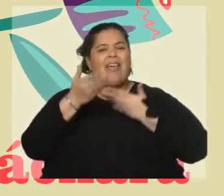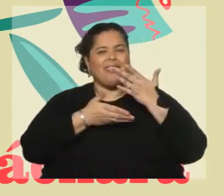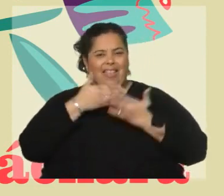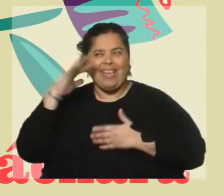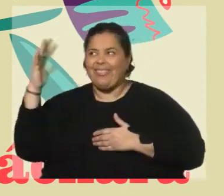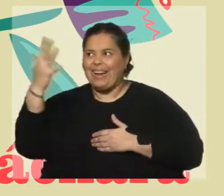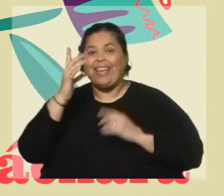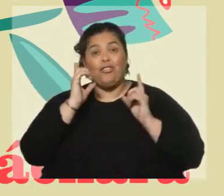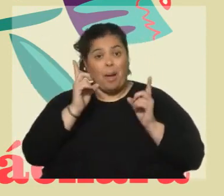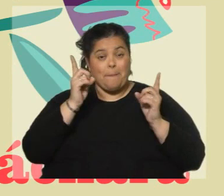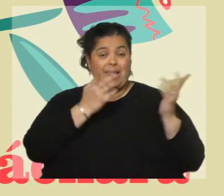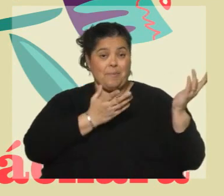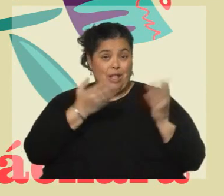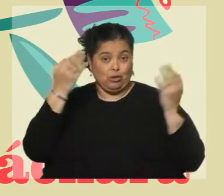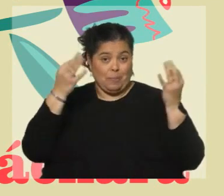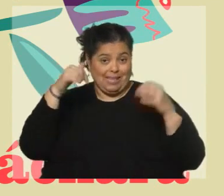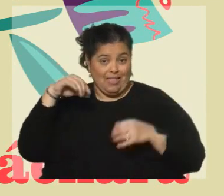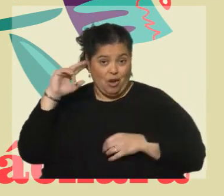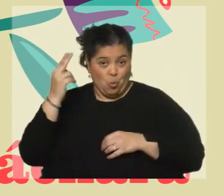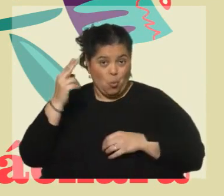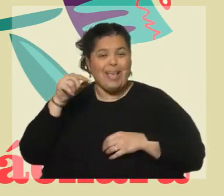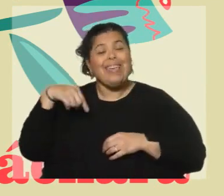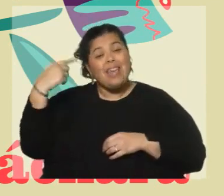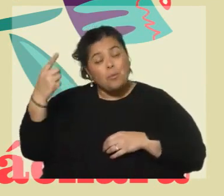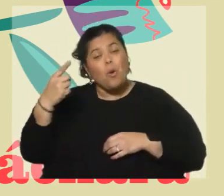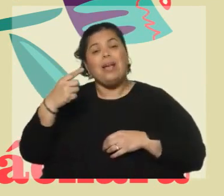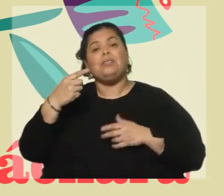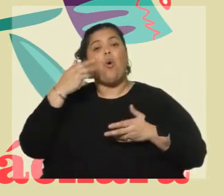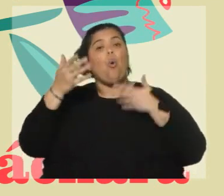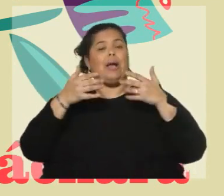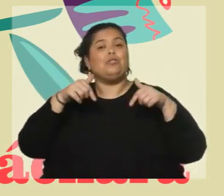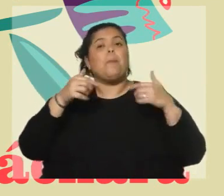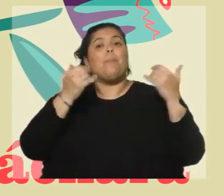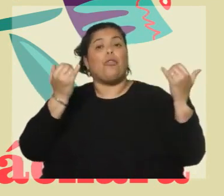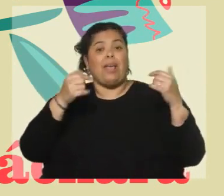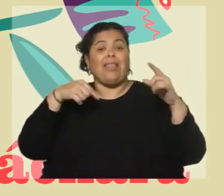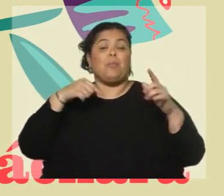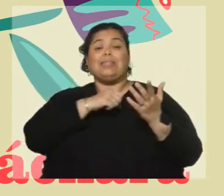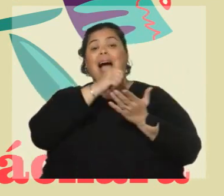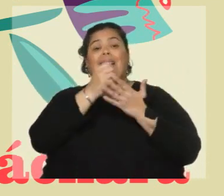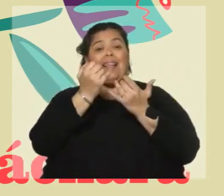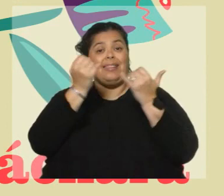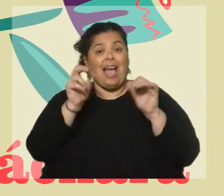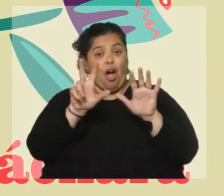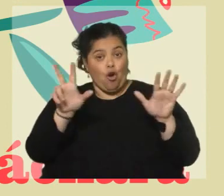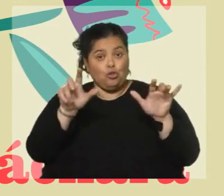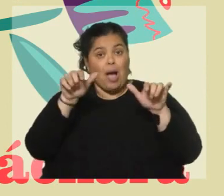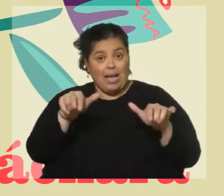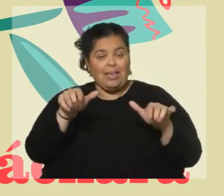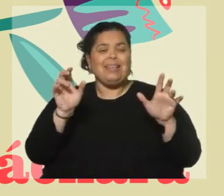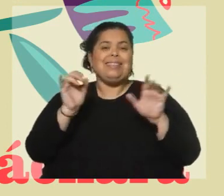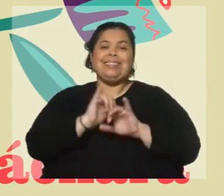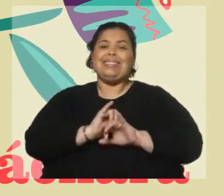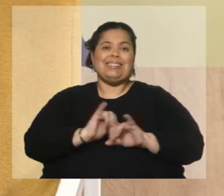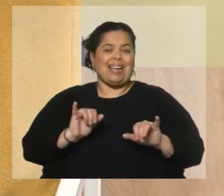especiales uruguayos, y después un recital por día hasta el día 8 que cerramos con uruguayos,